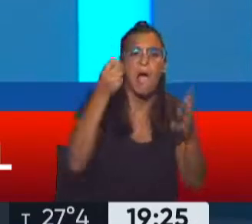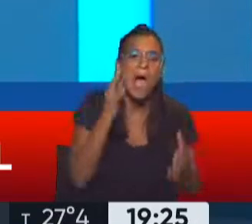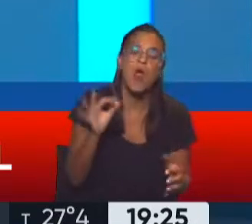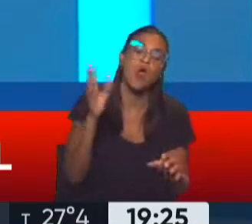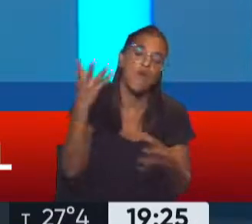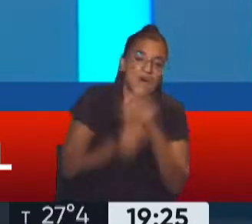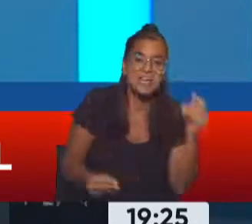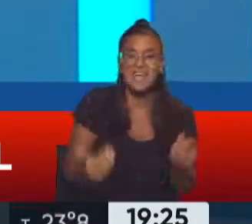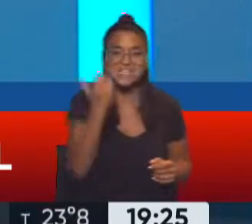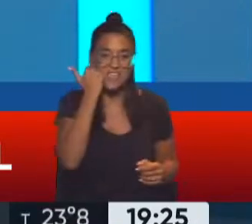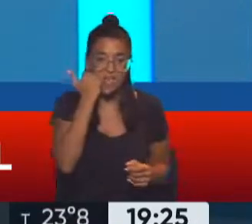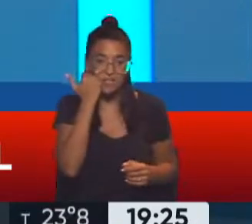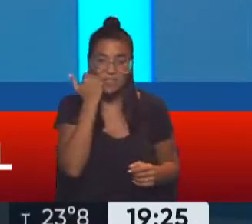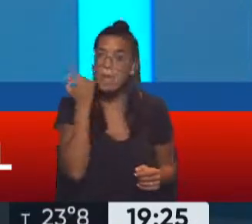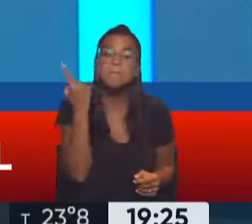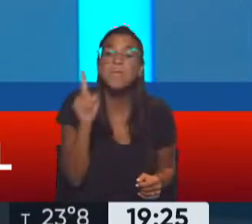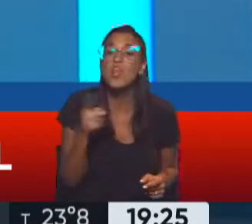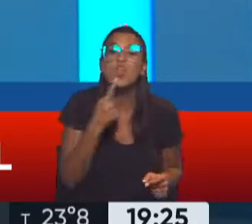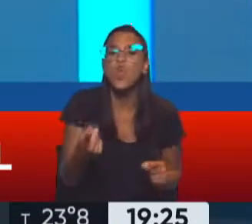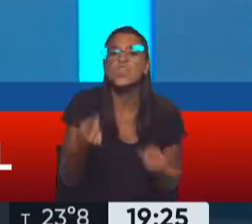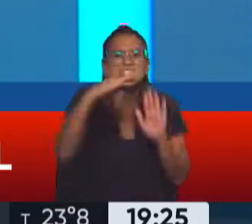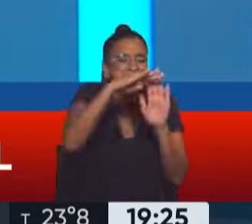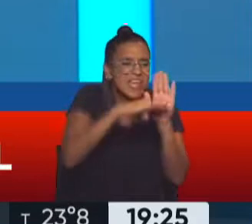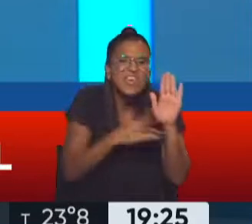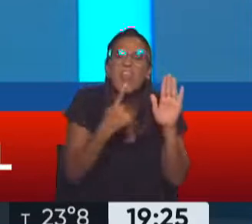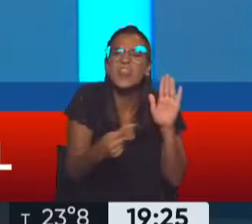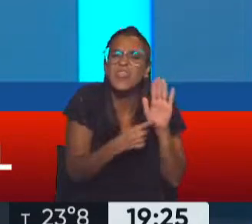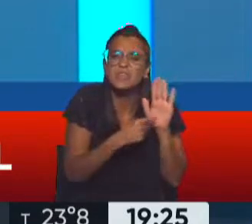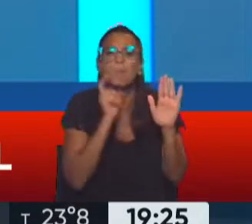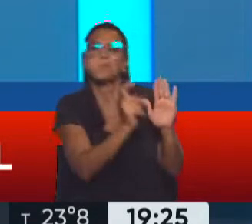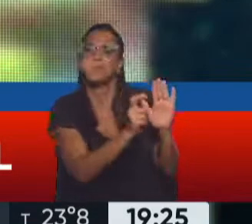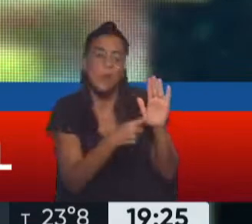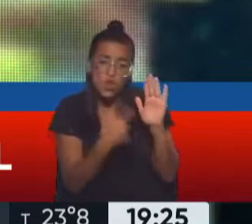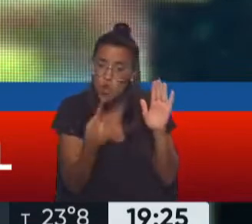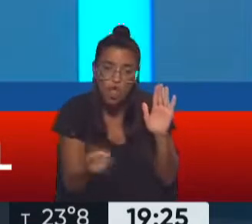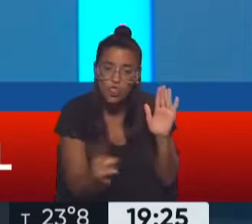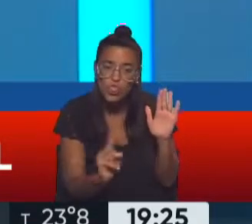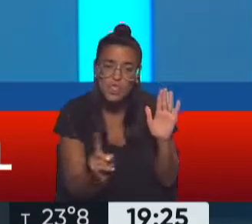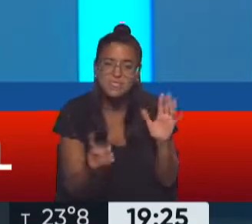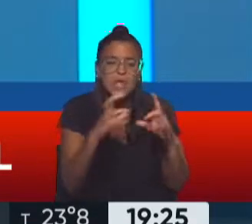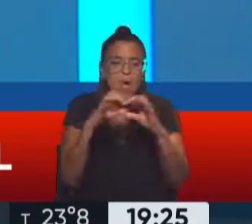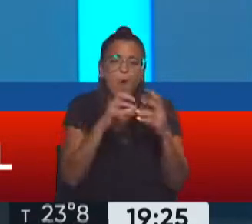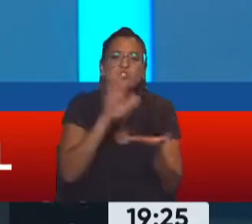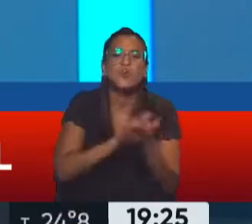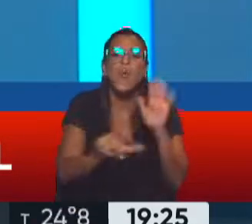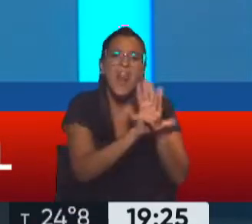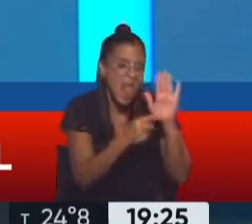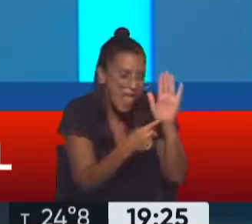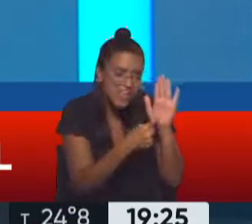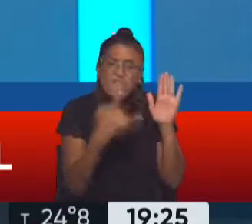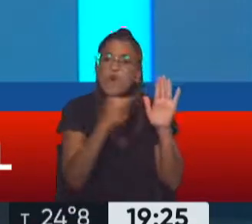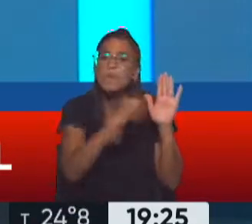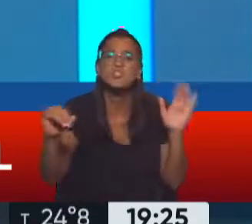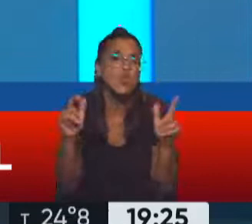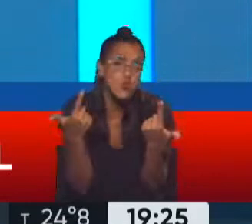accidente. Pero no se habla de la normativa que se está violando. No se debate, no se da información,